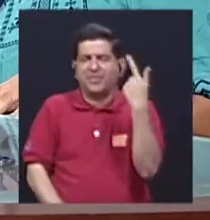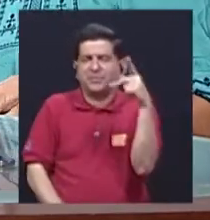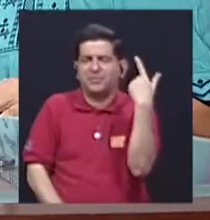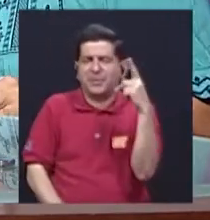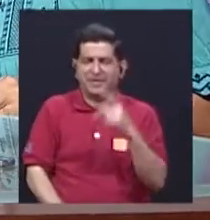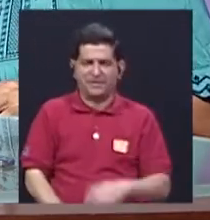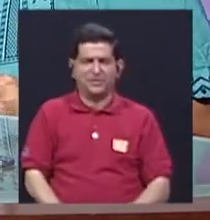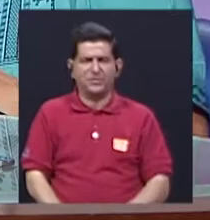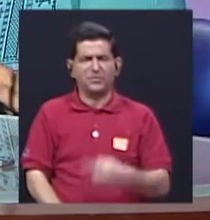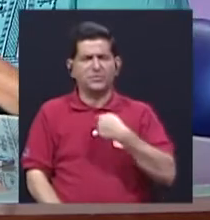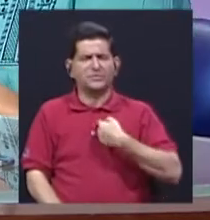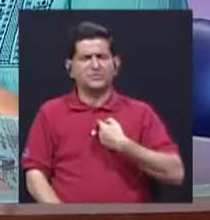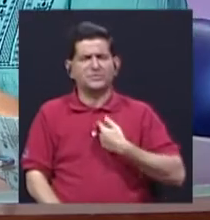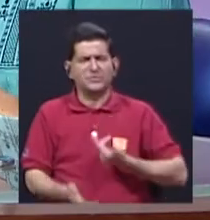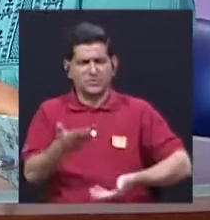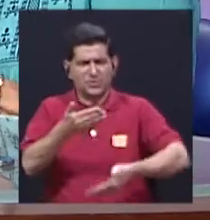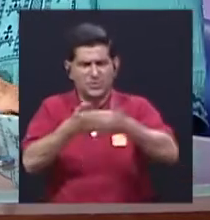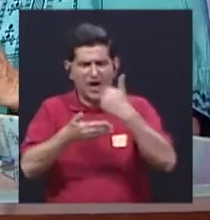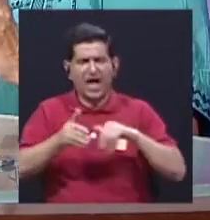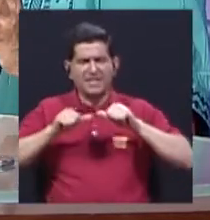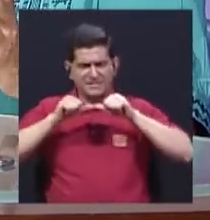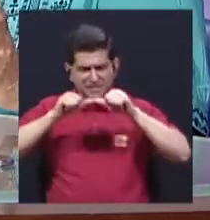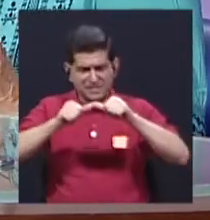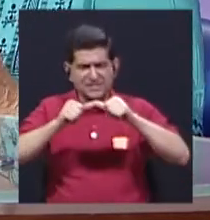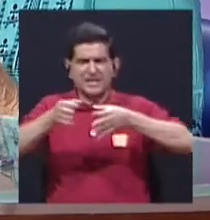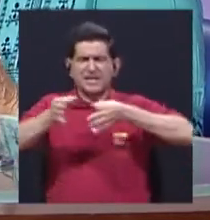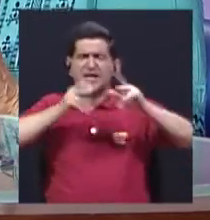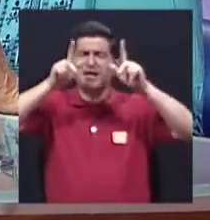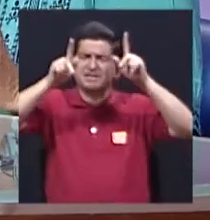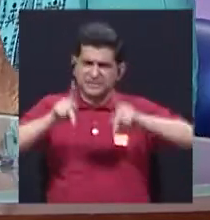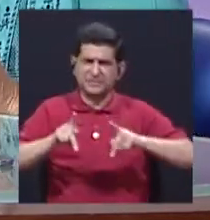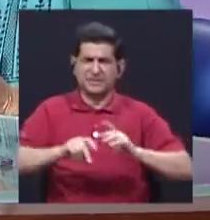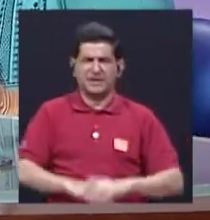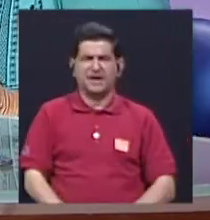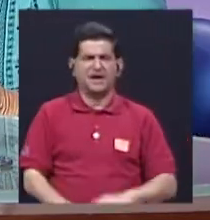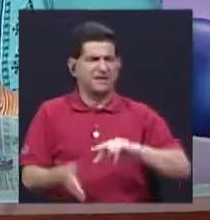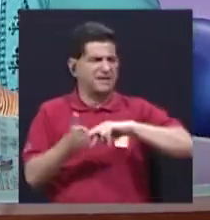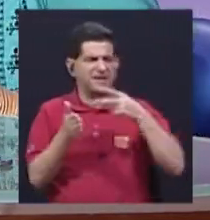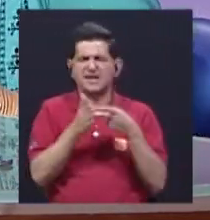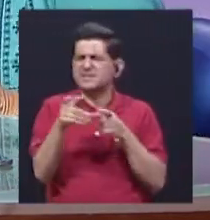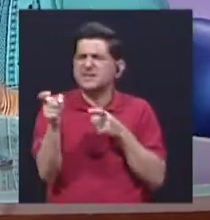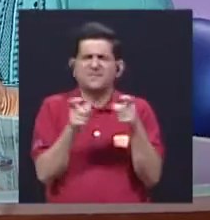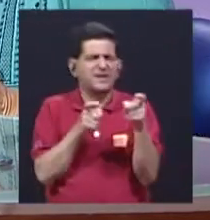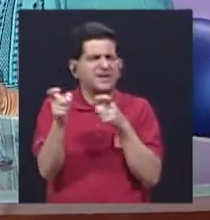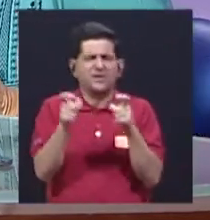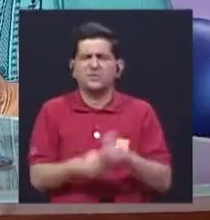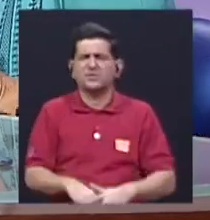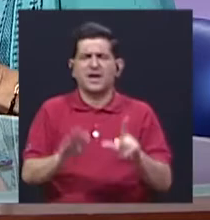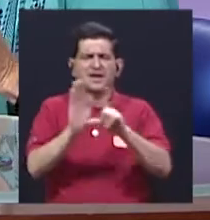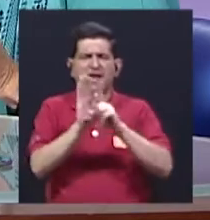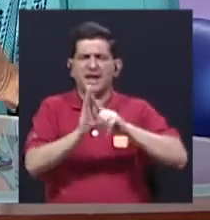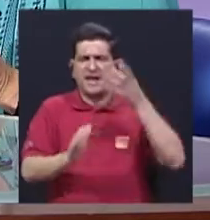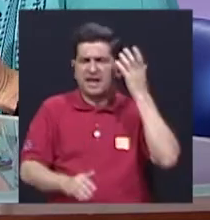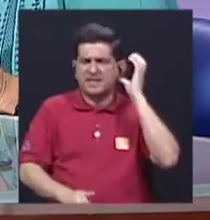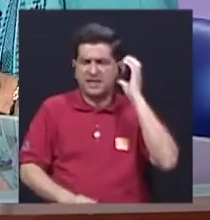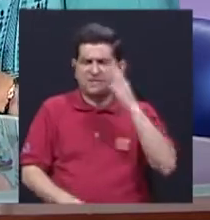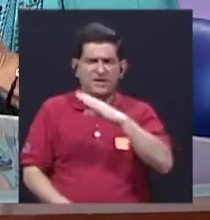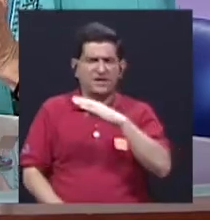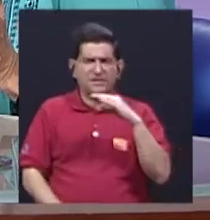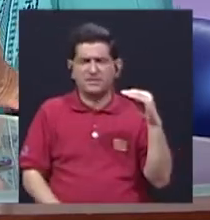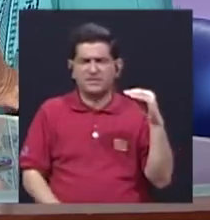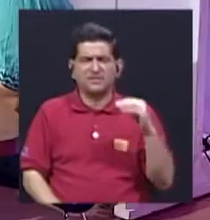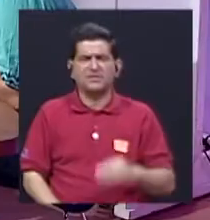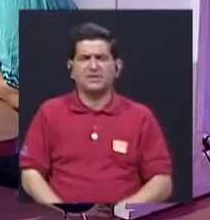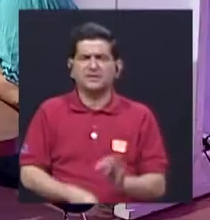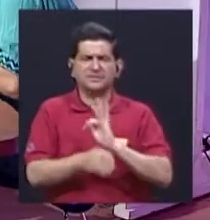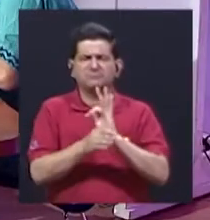pueda pagar... quisiera, antes de seguir adelante, como explicarle a la gente qué es lo que regula la ley de radiodifusión, a qué se refiere eso